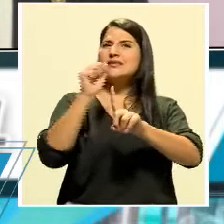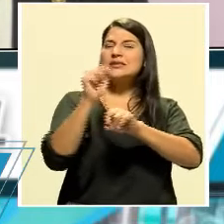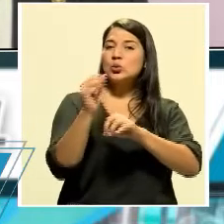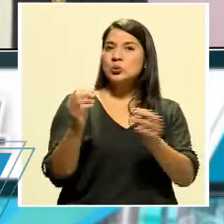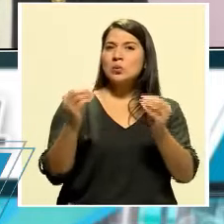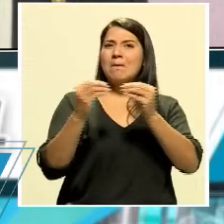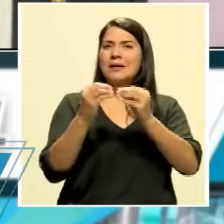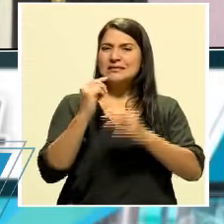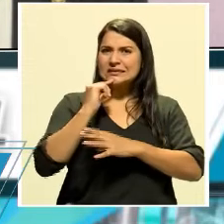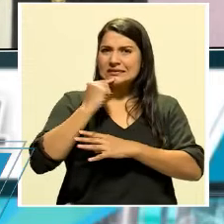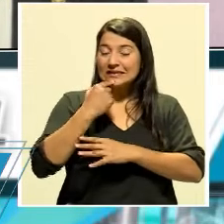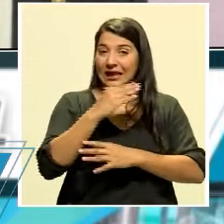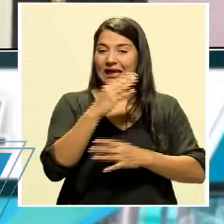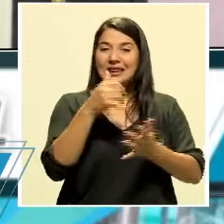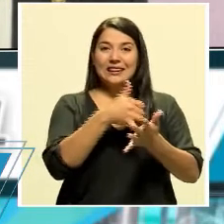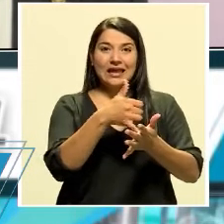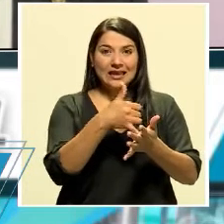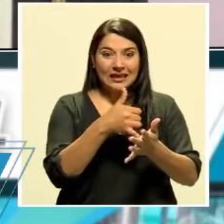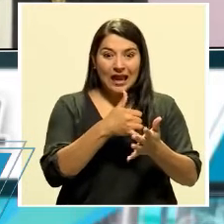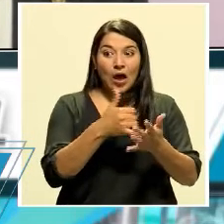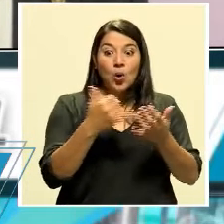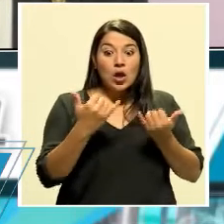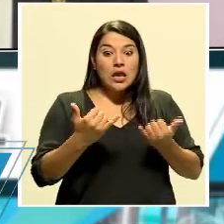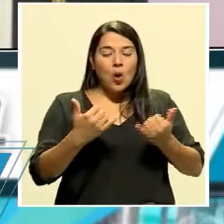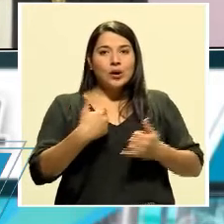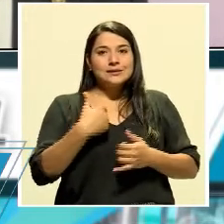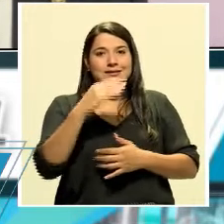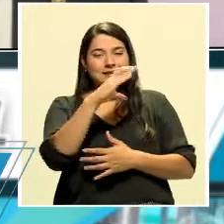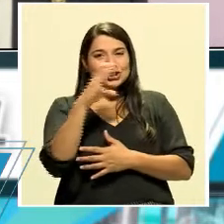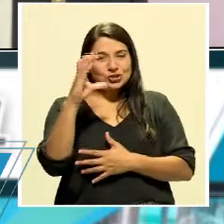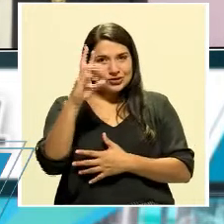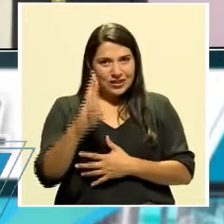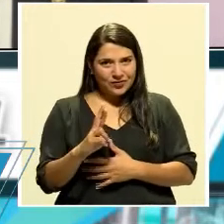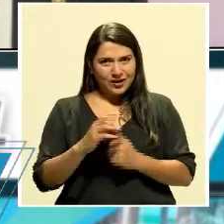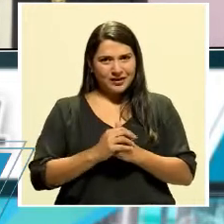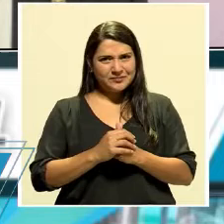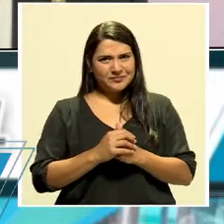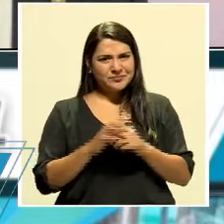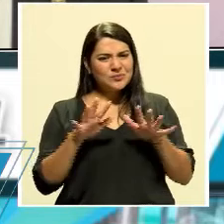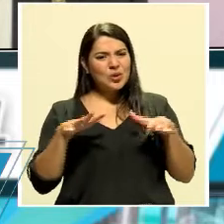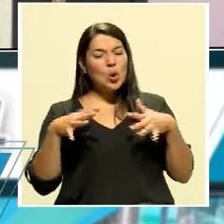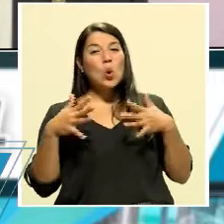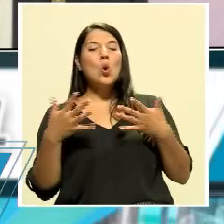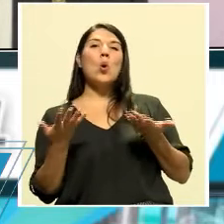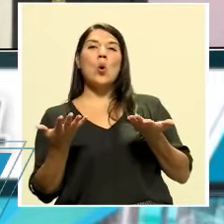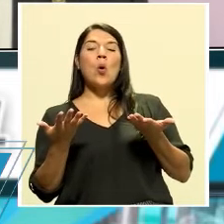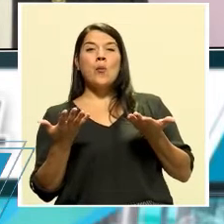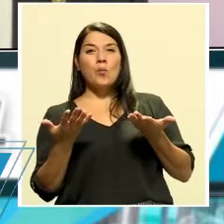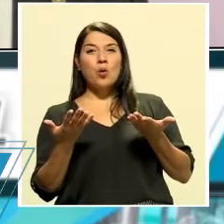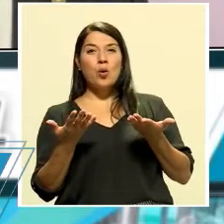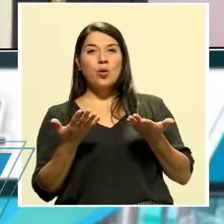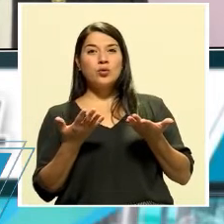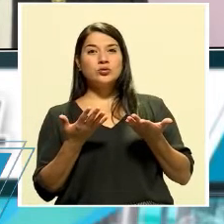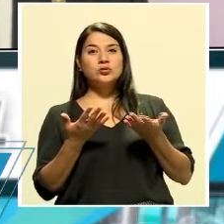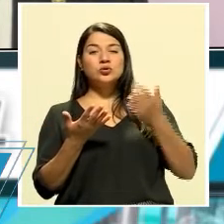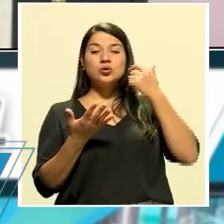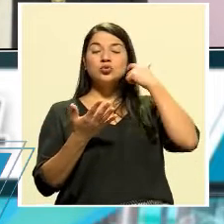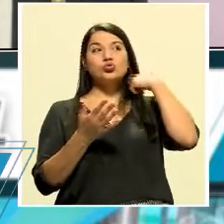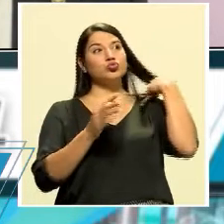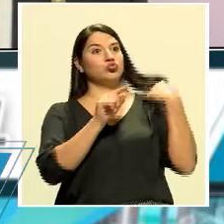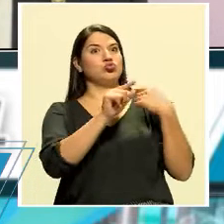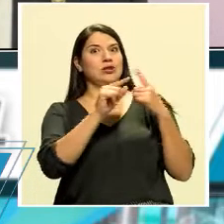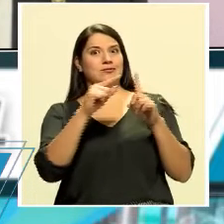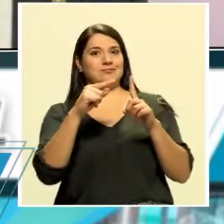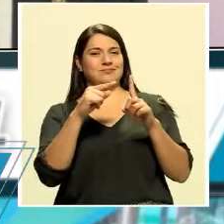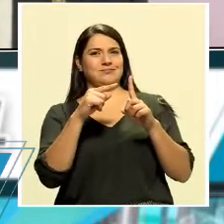más graves y delicadas que ha vivido el país. ¿Cómo se lleva esa hiperexposición